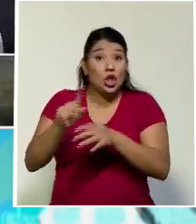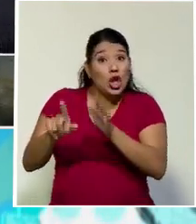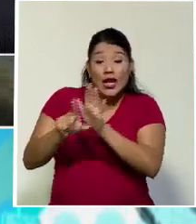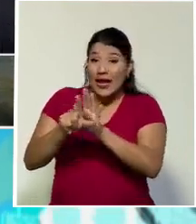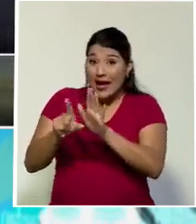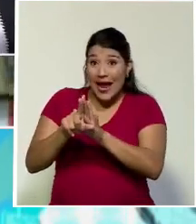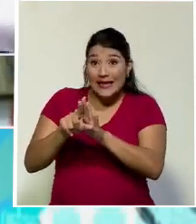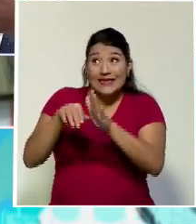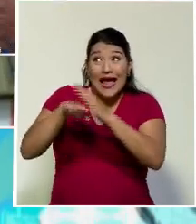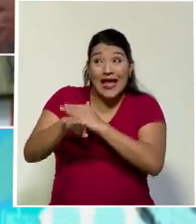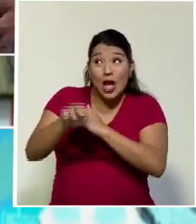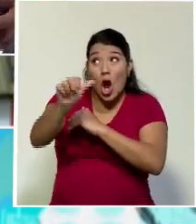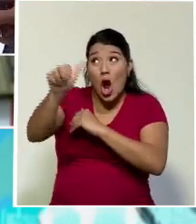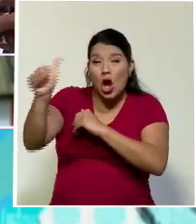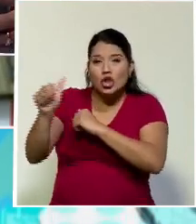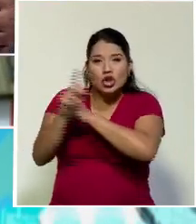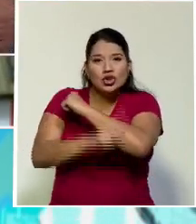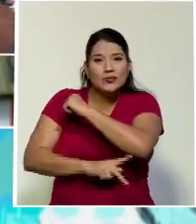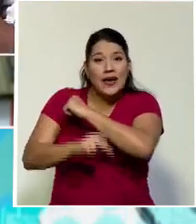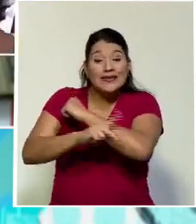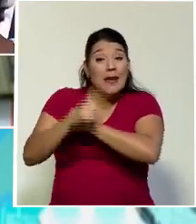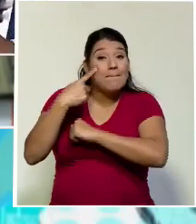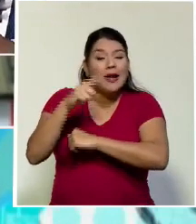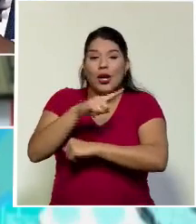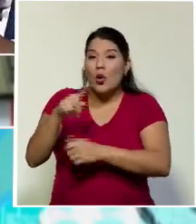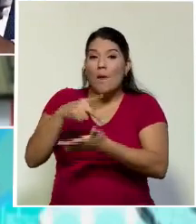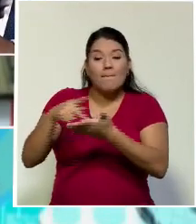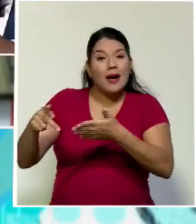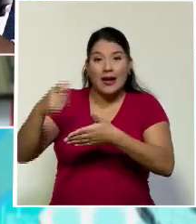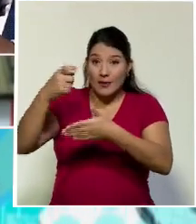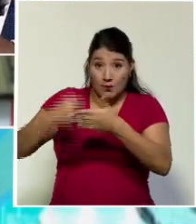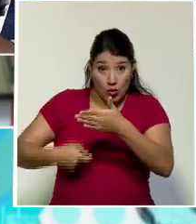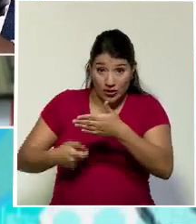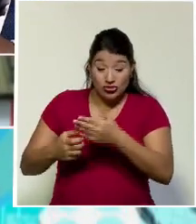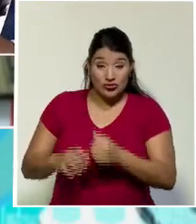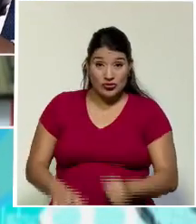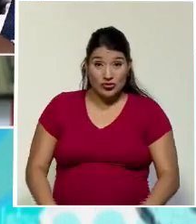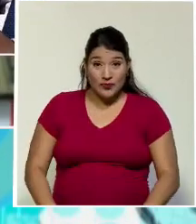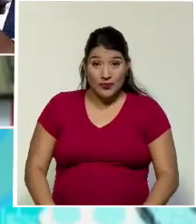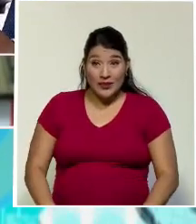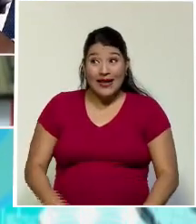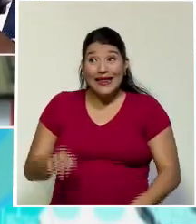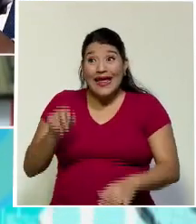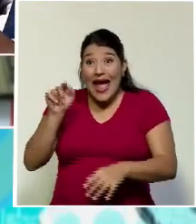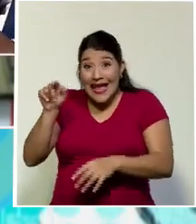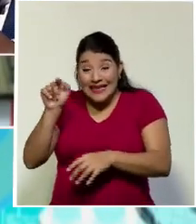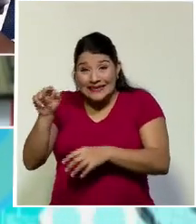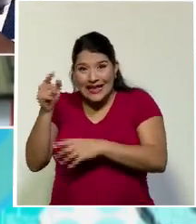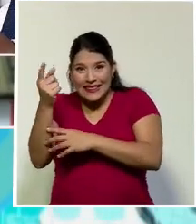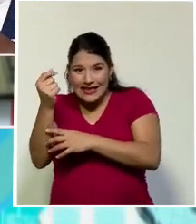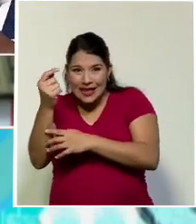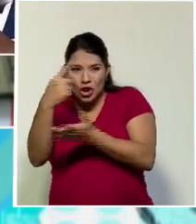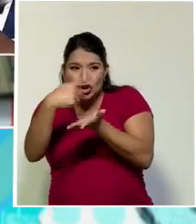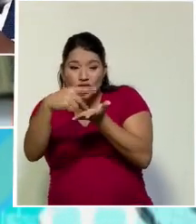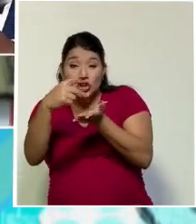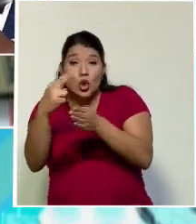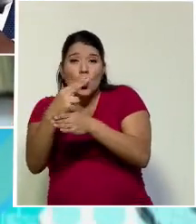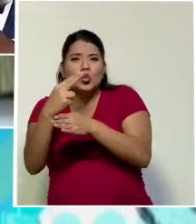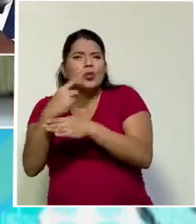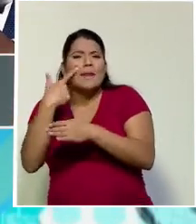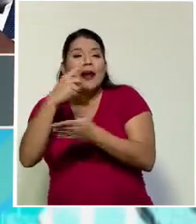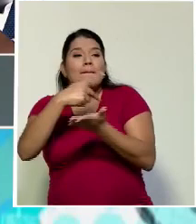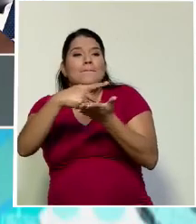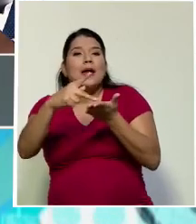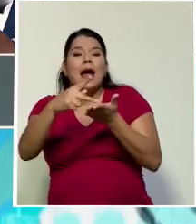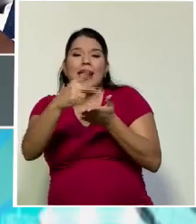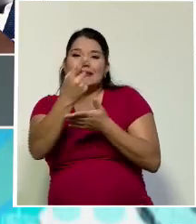en apariencia se le paga parte de los salarios de su alta gerencia. ¿Qué busca eso? Bueno, busca reducir el monto